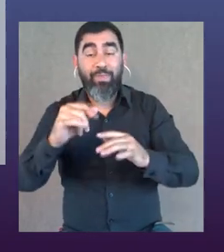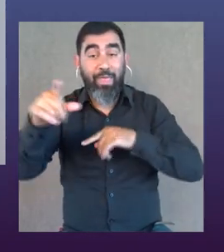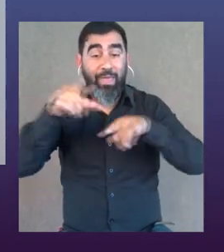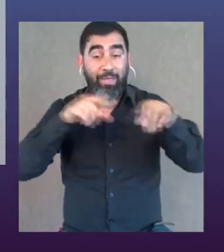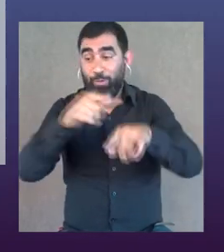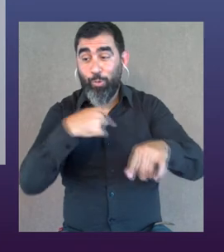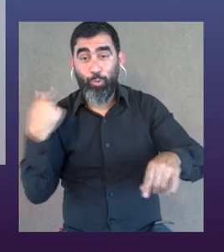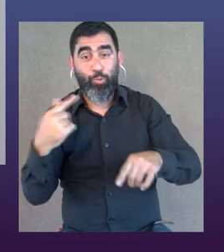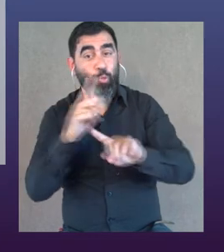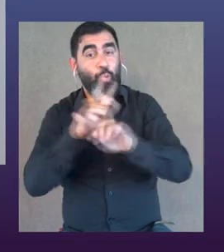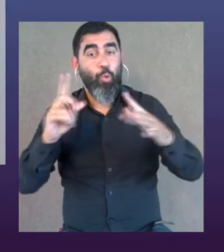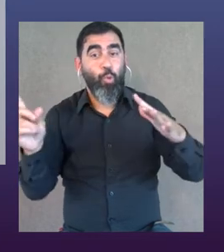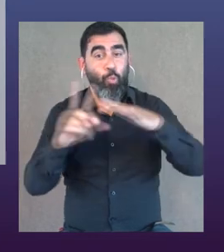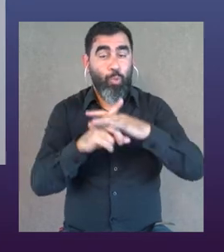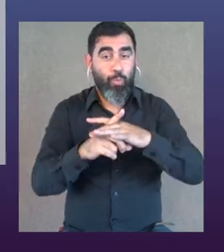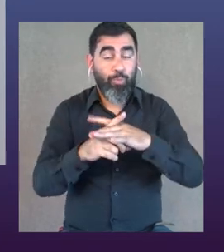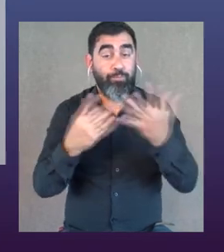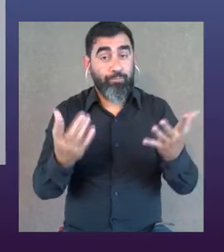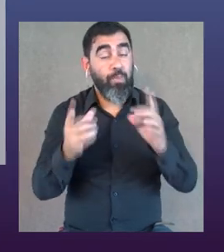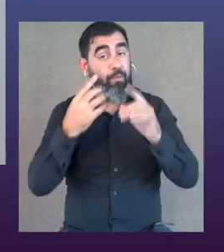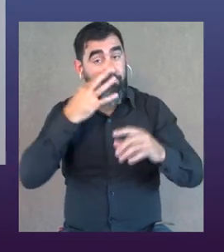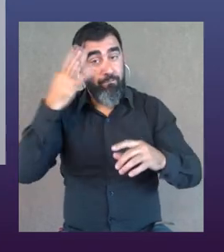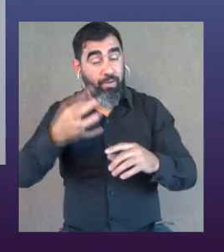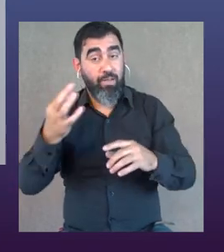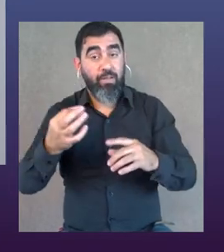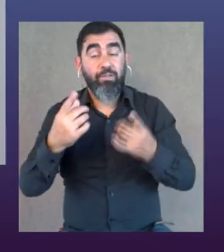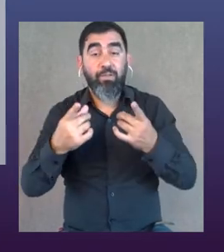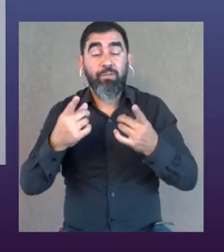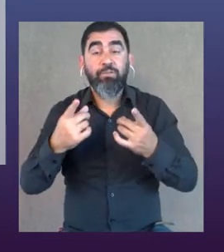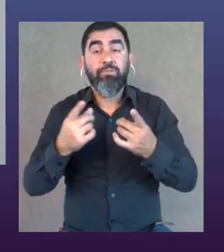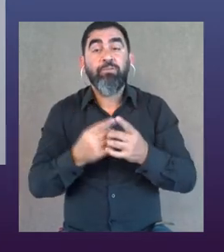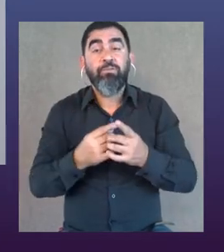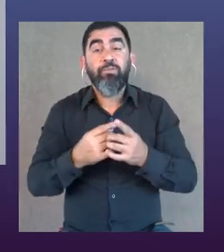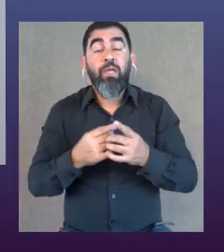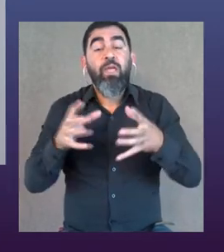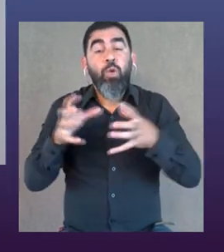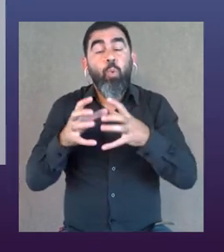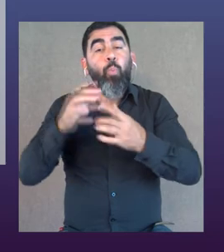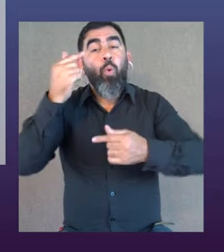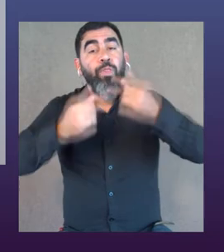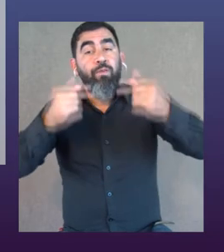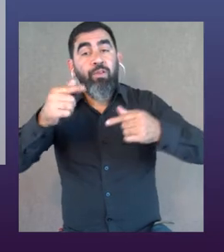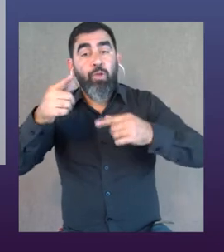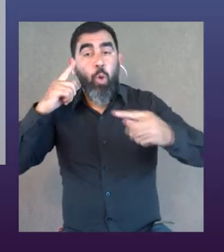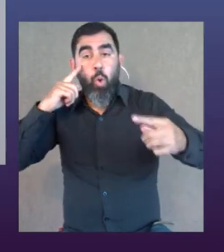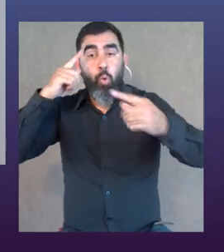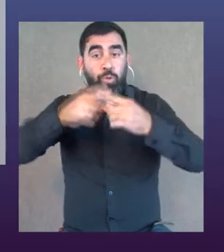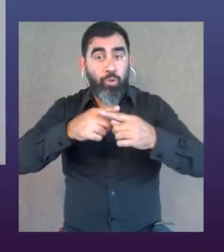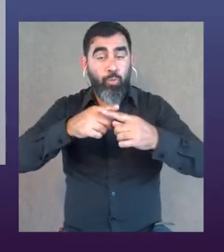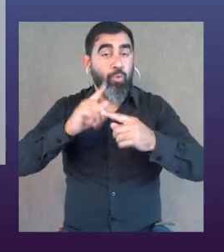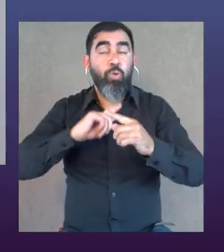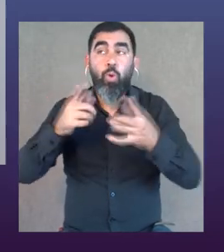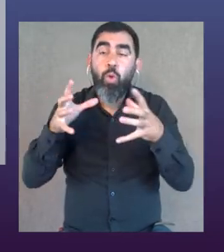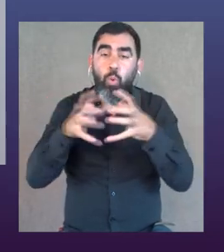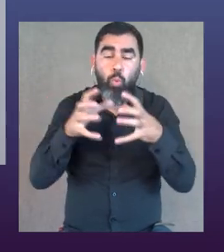inclusivo si estamos desde la gestión o en gestión? Bueno, nada, de verdad ponérmelo como objetivo que sea un grupo diverso que